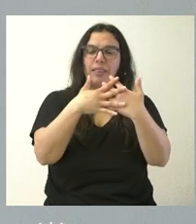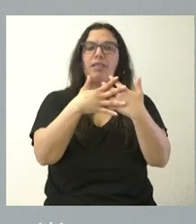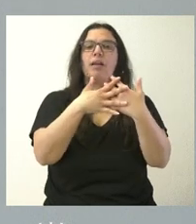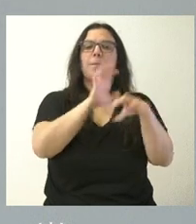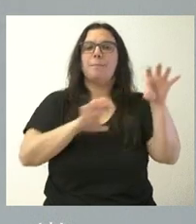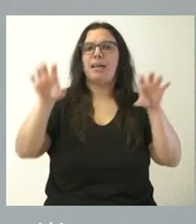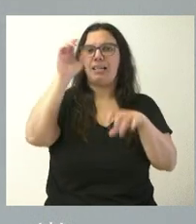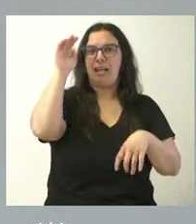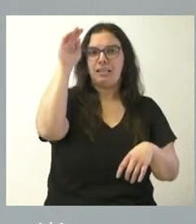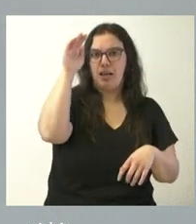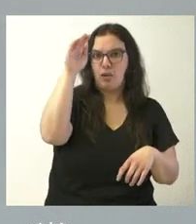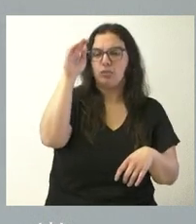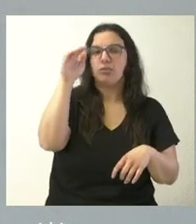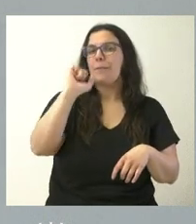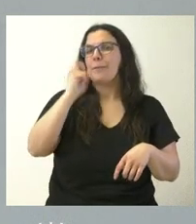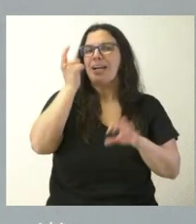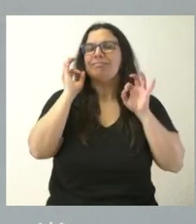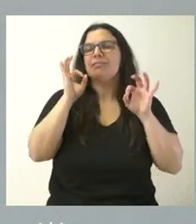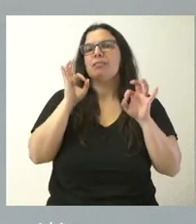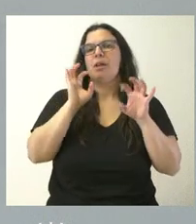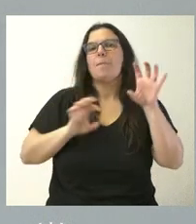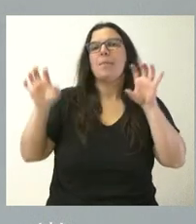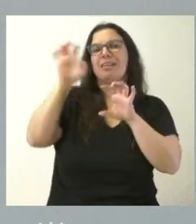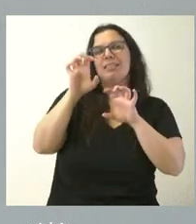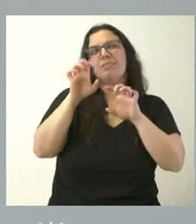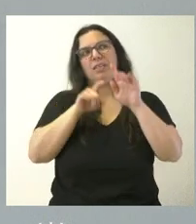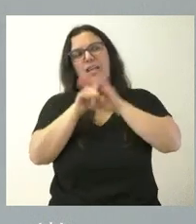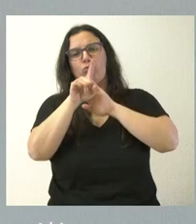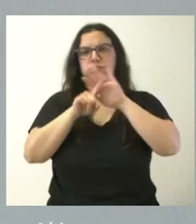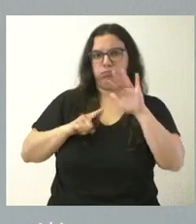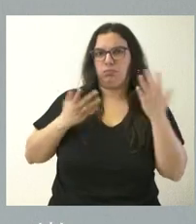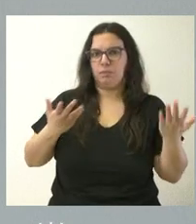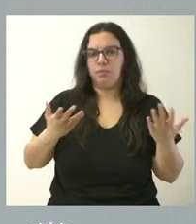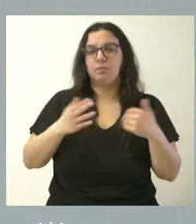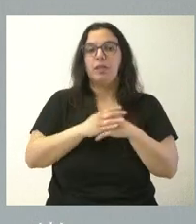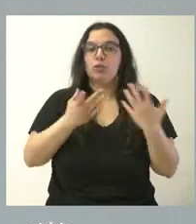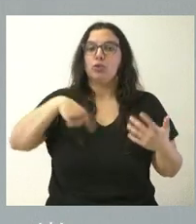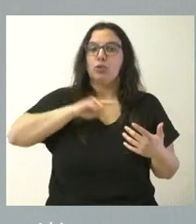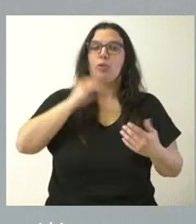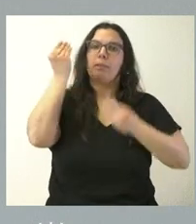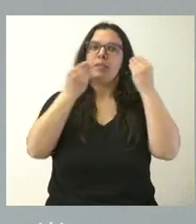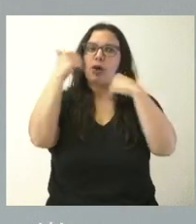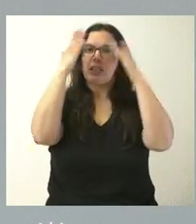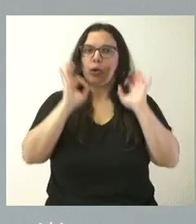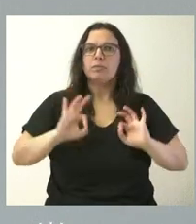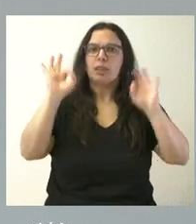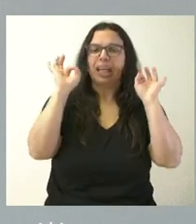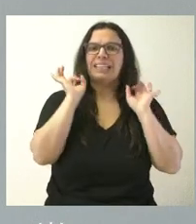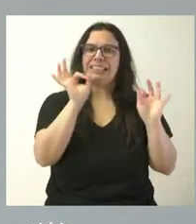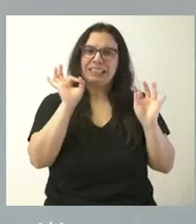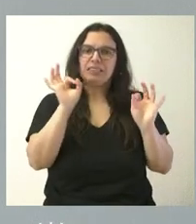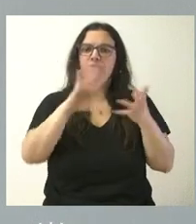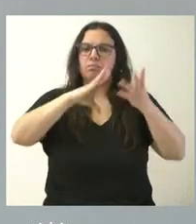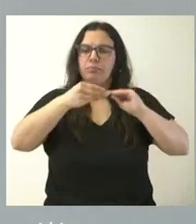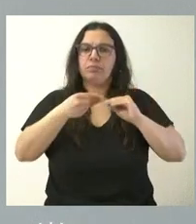países, especialmente en países menos desarrollados. Desde el punto de vista creemos que prestamos una atención muy especial, muy específica. Lo